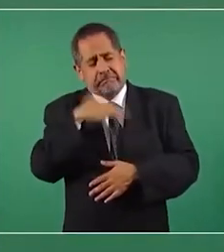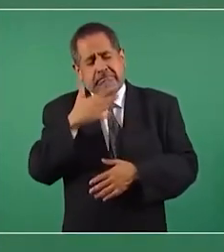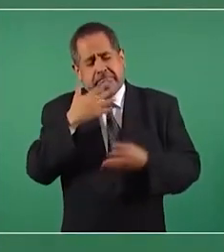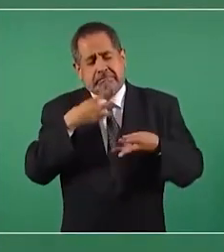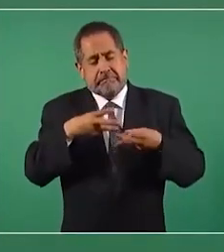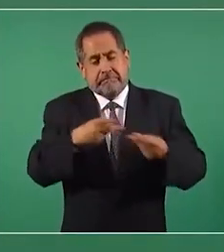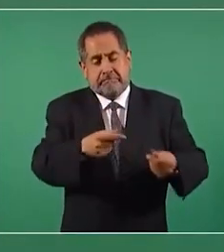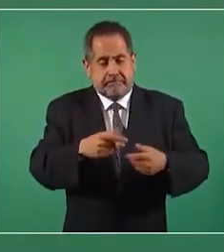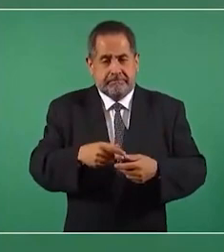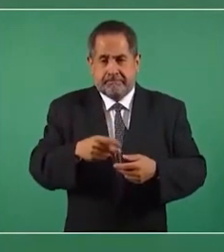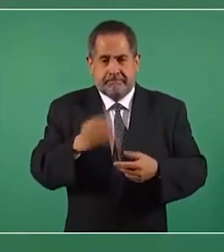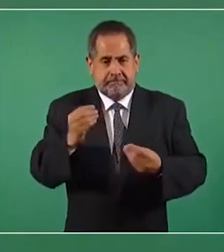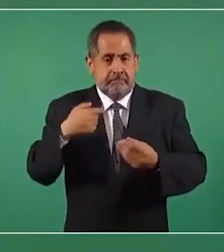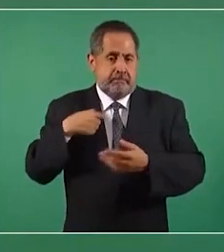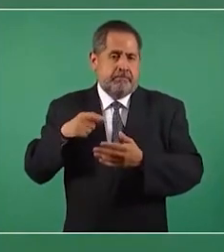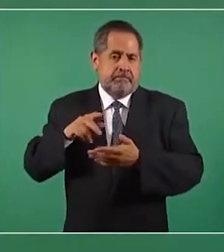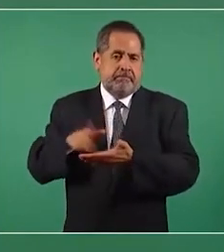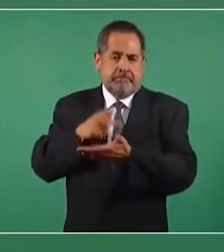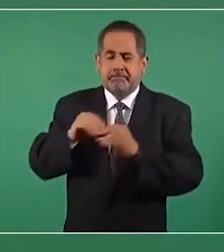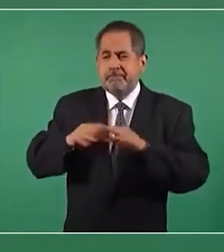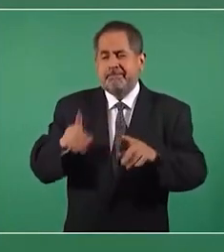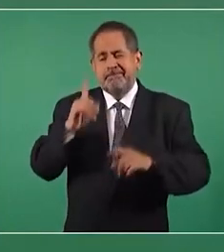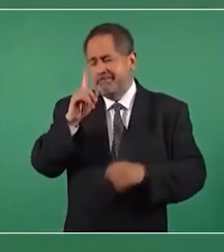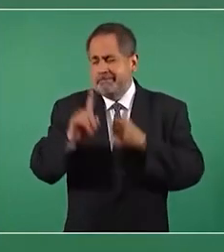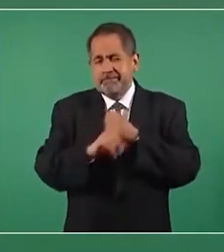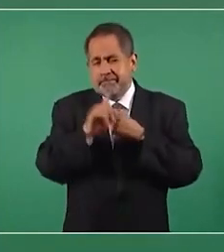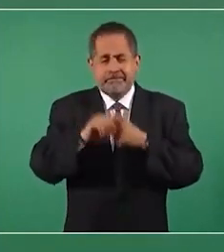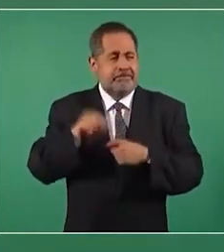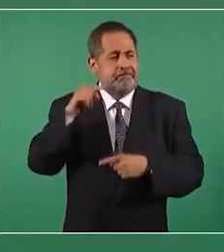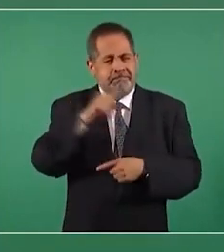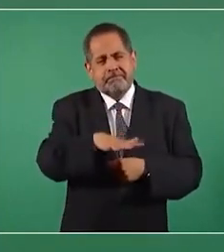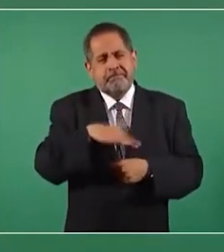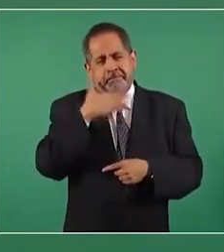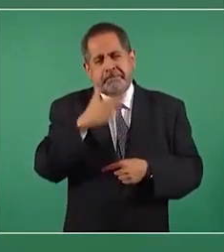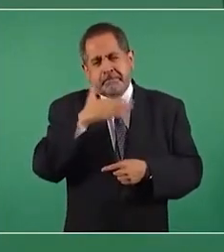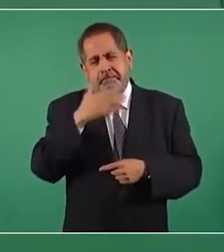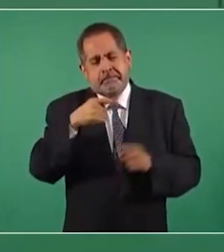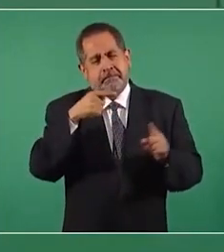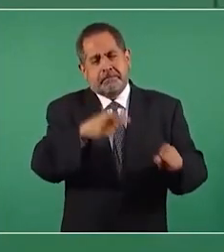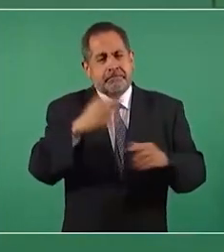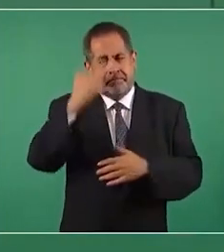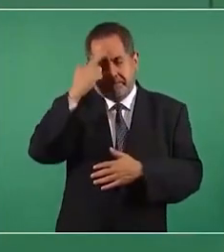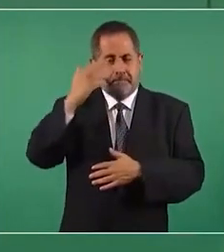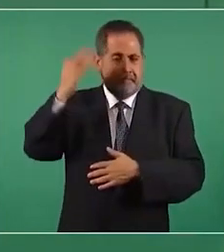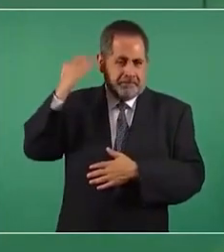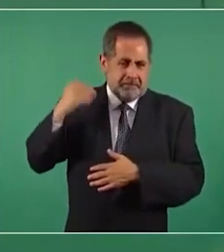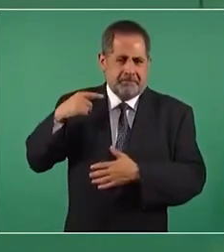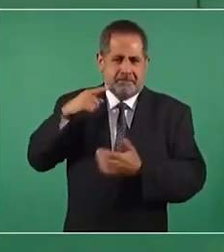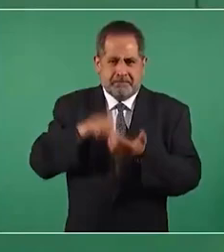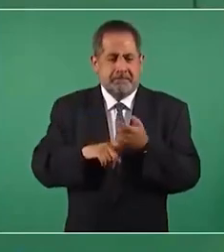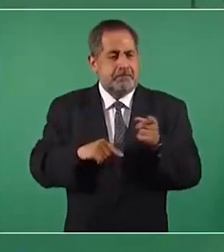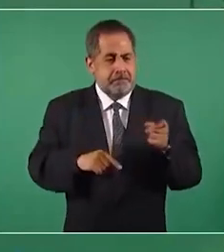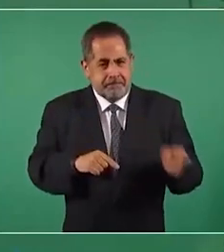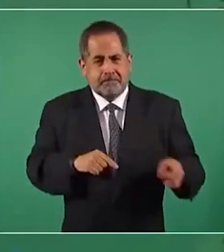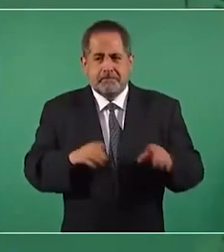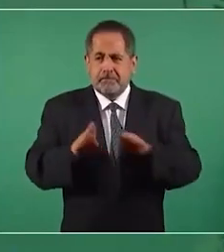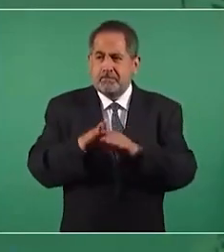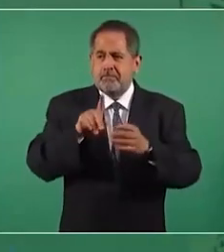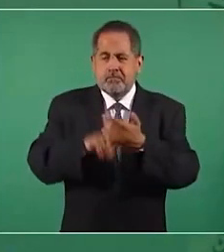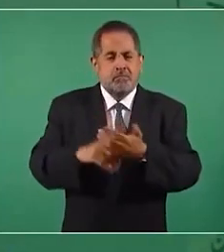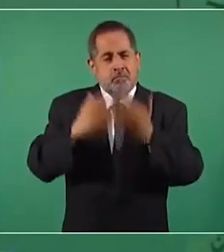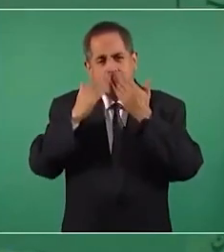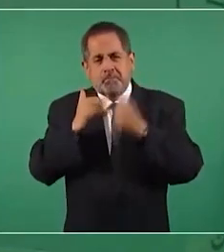escribiendo de que el principal problema de México era la corrupción, que nada había dañado más a México que la